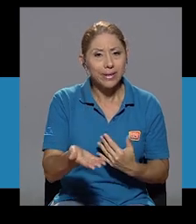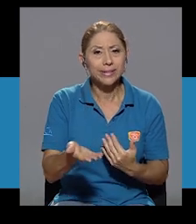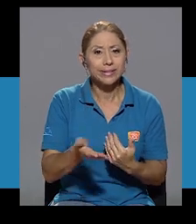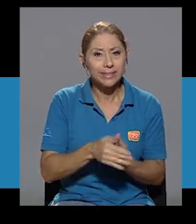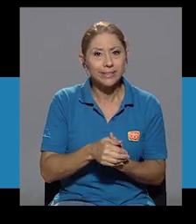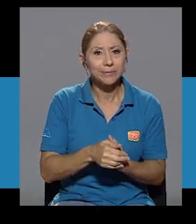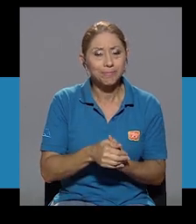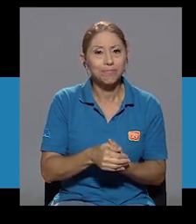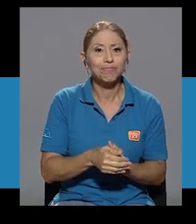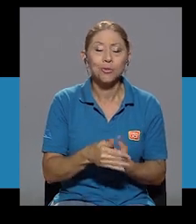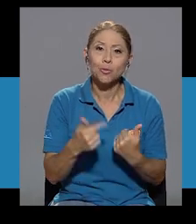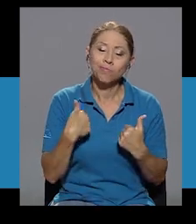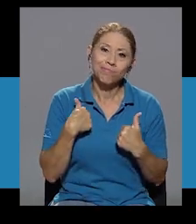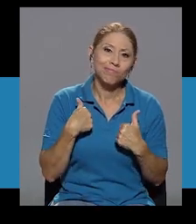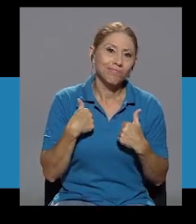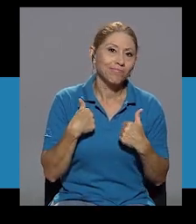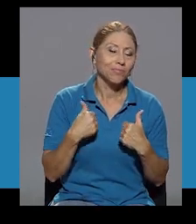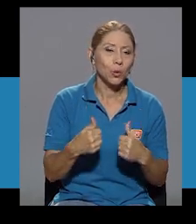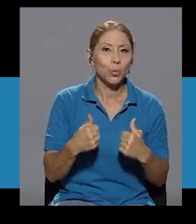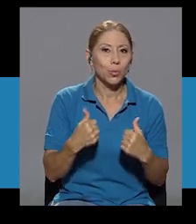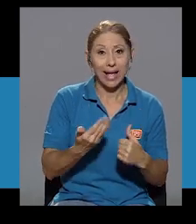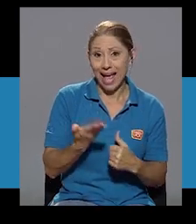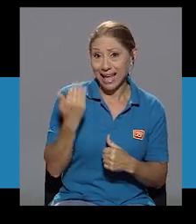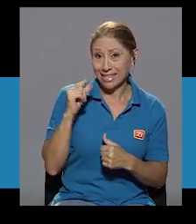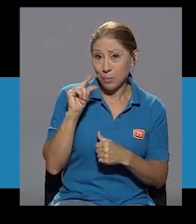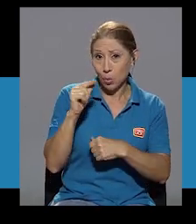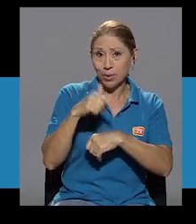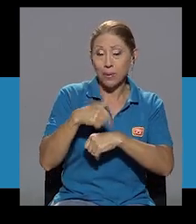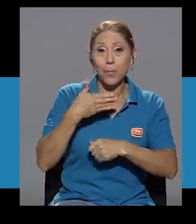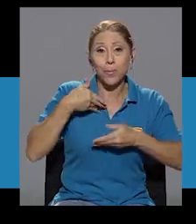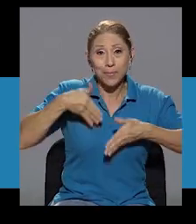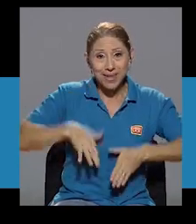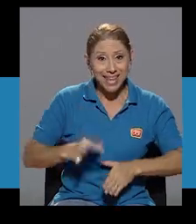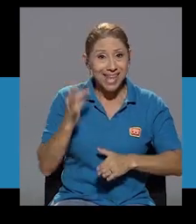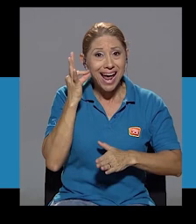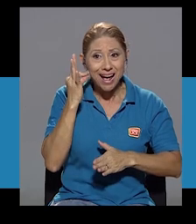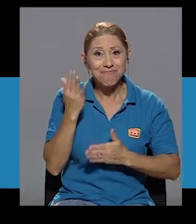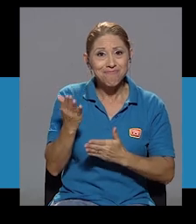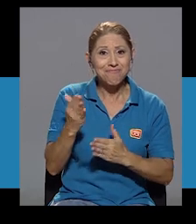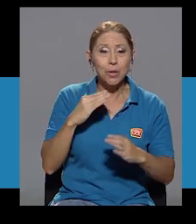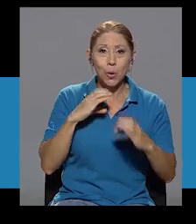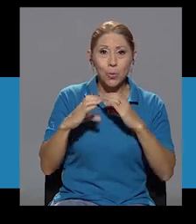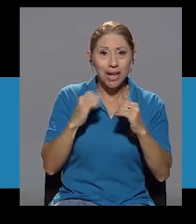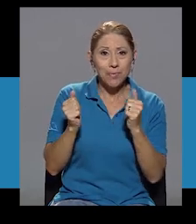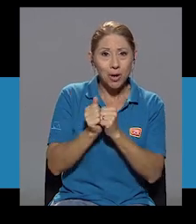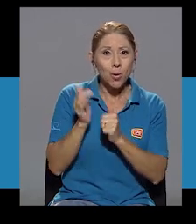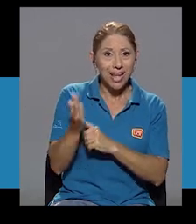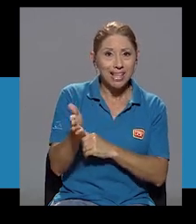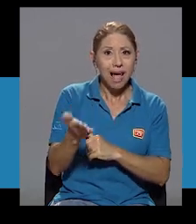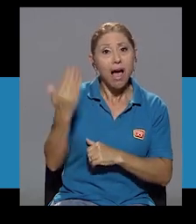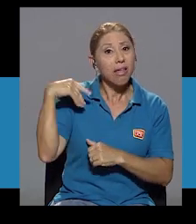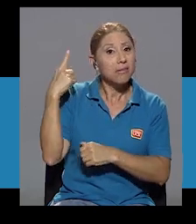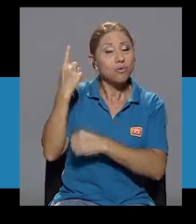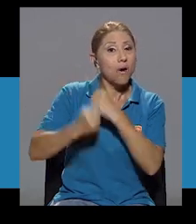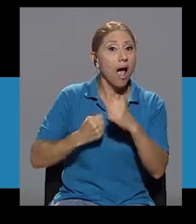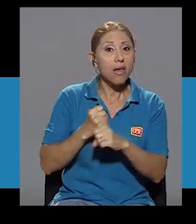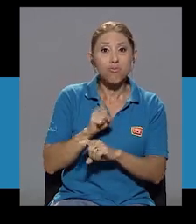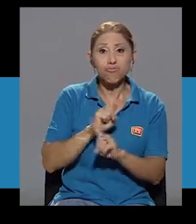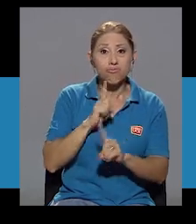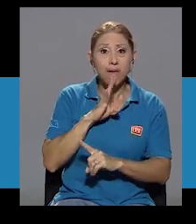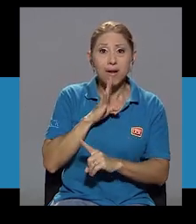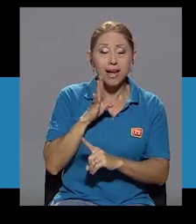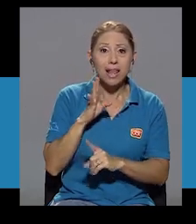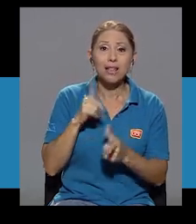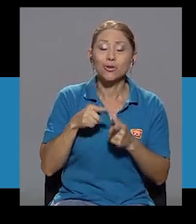Después tuve la dicha de que hace poco mi hija, pude comunicarme con ella, después de un año no hablarle.